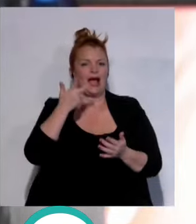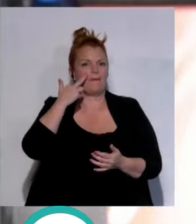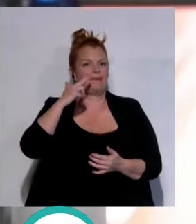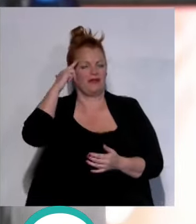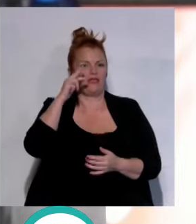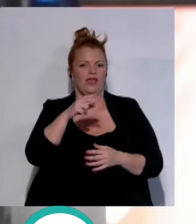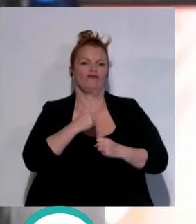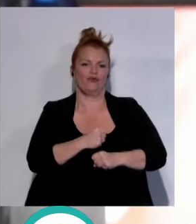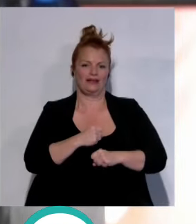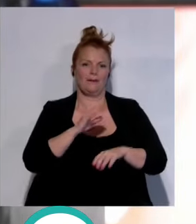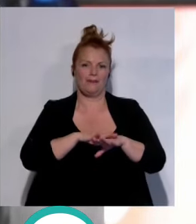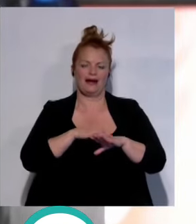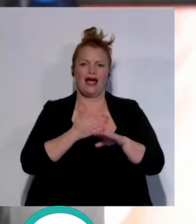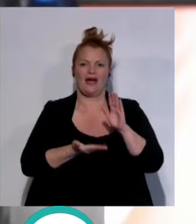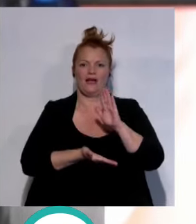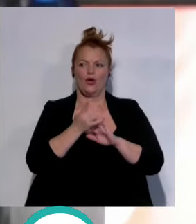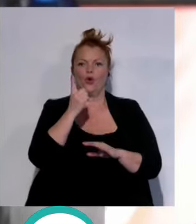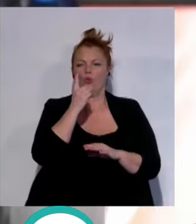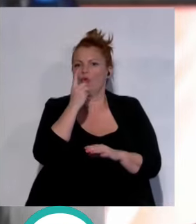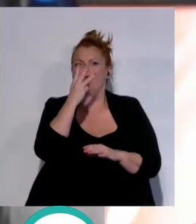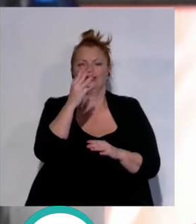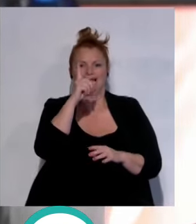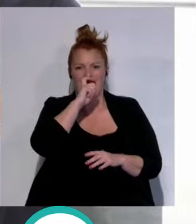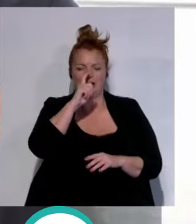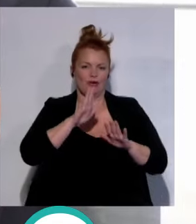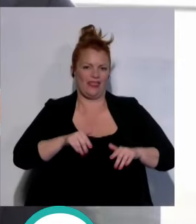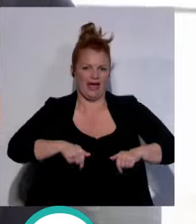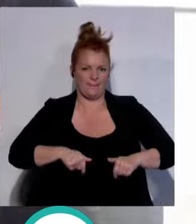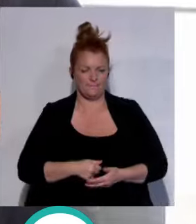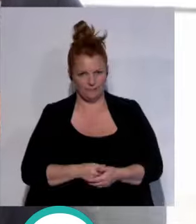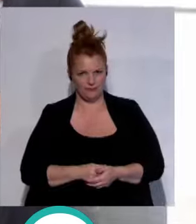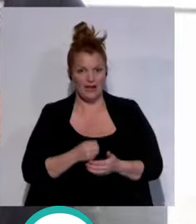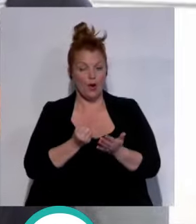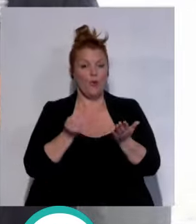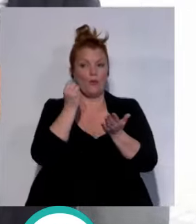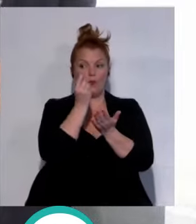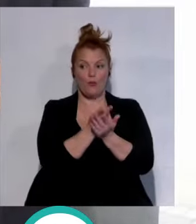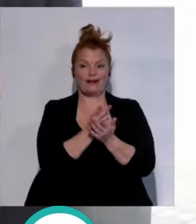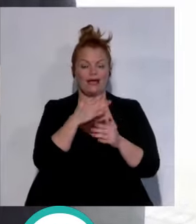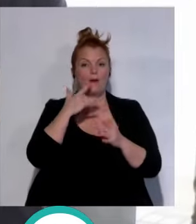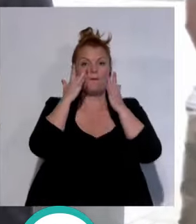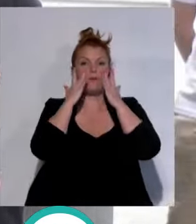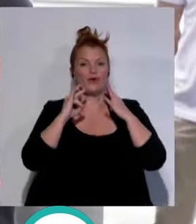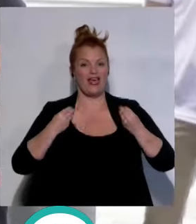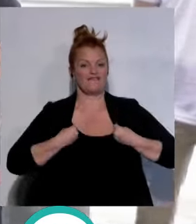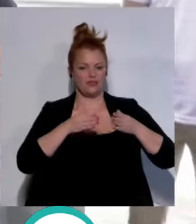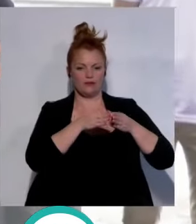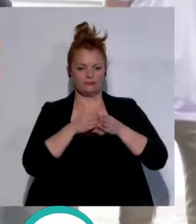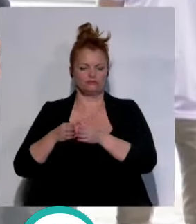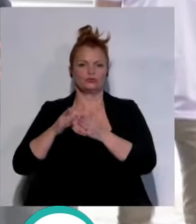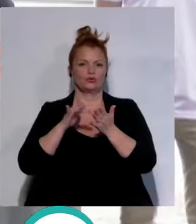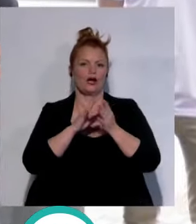fuerte en Cádiz que llevemos uno, dos, tres años ya aquí la apuesta de largo del pura vida ha contado con una nutrida